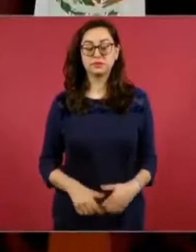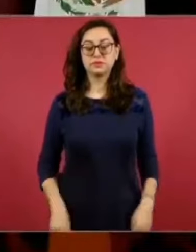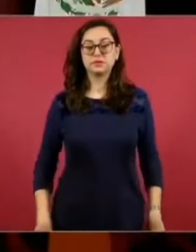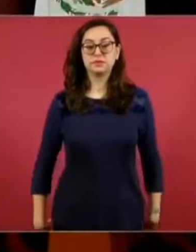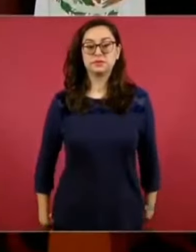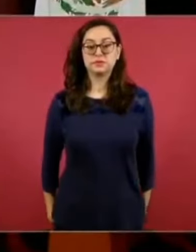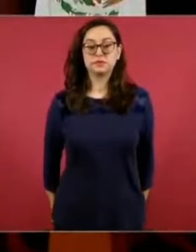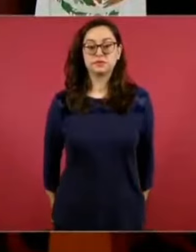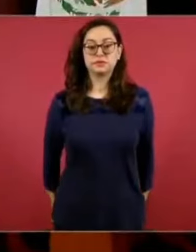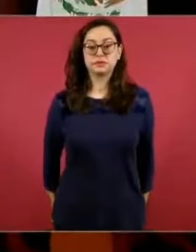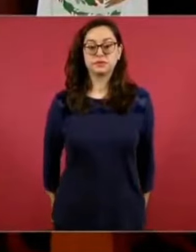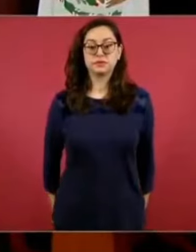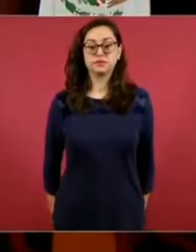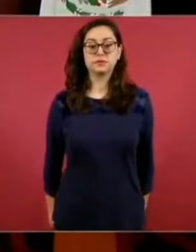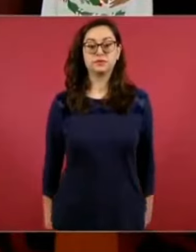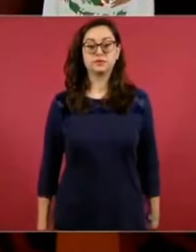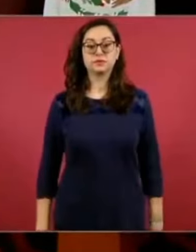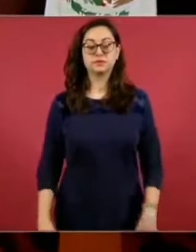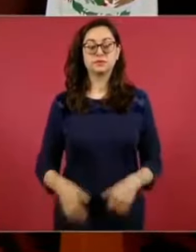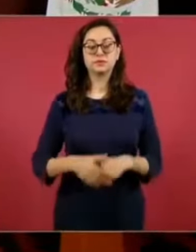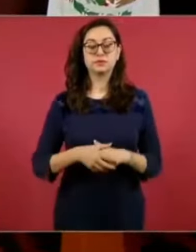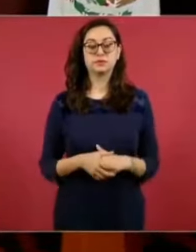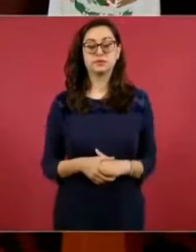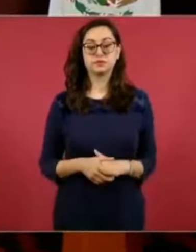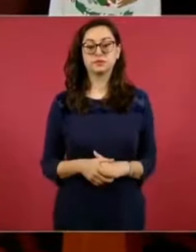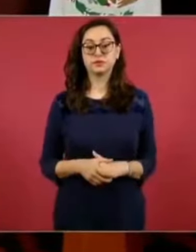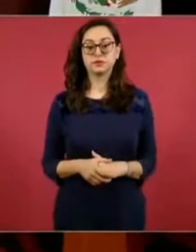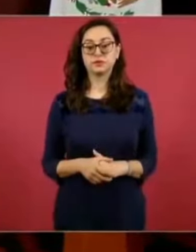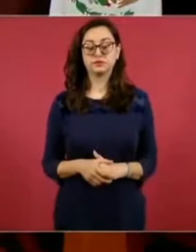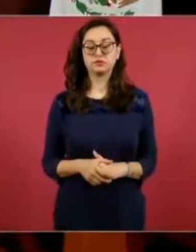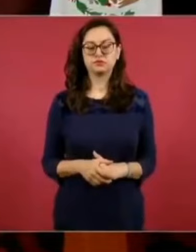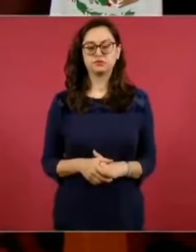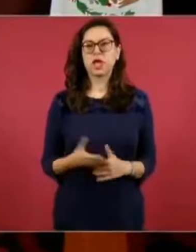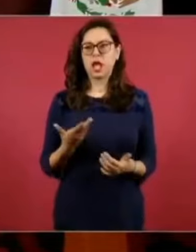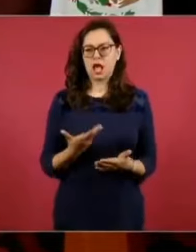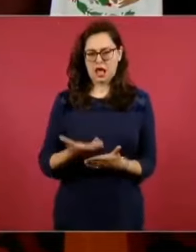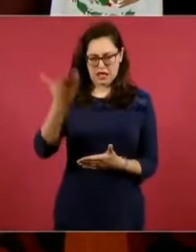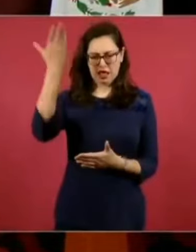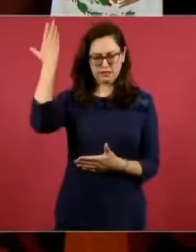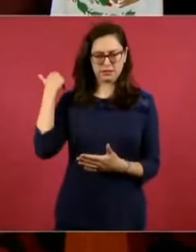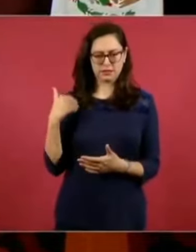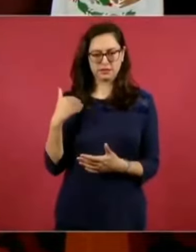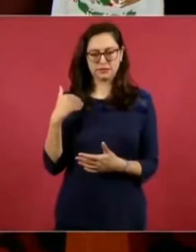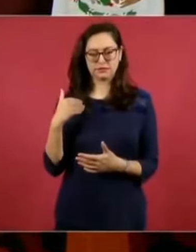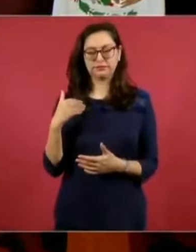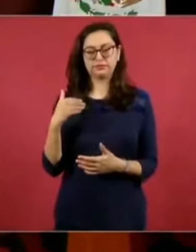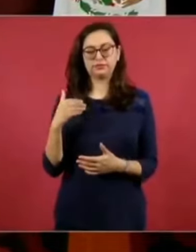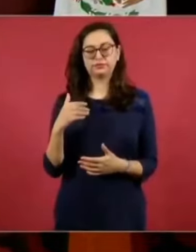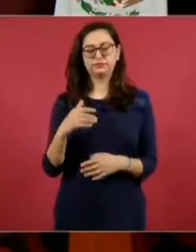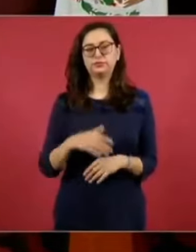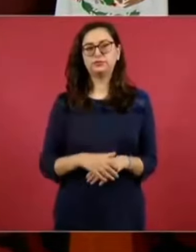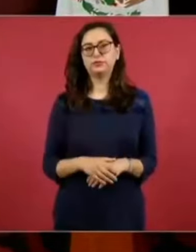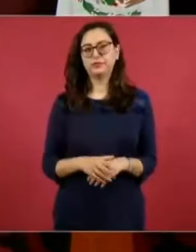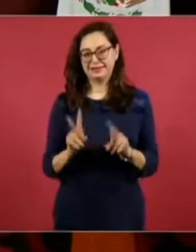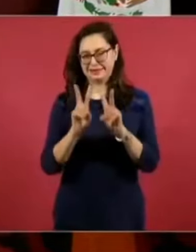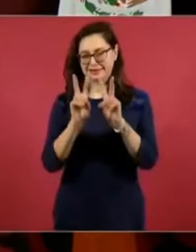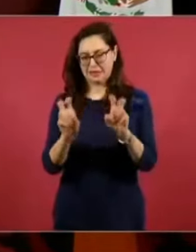si ustedes lo revisan,